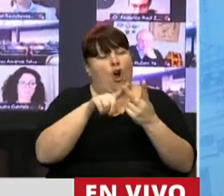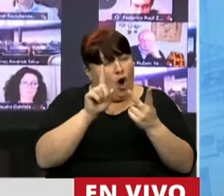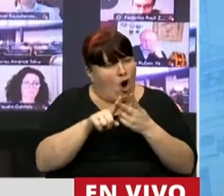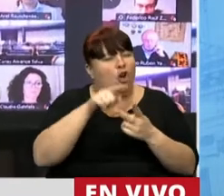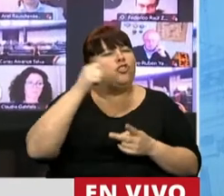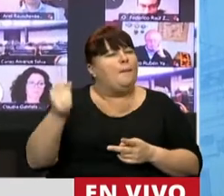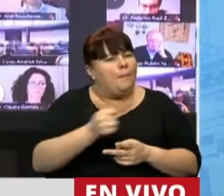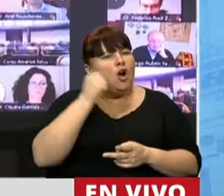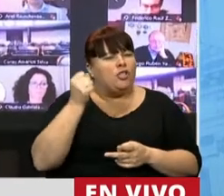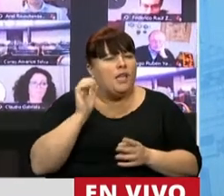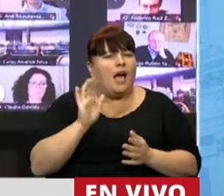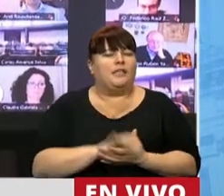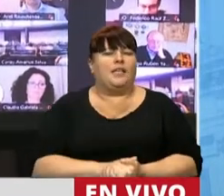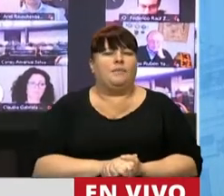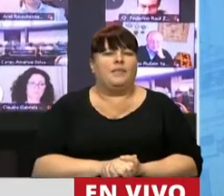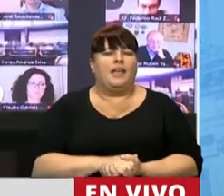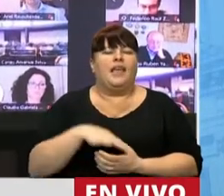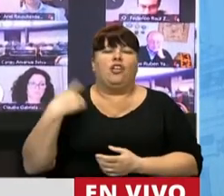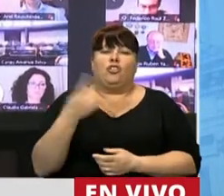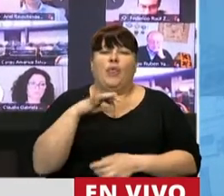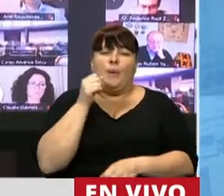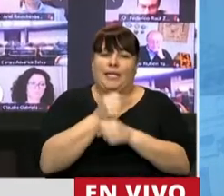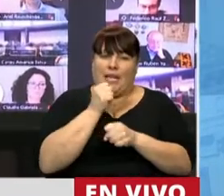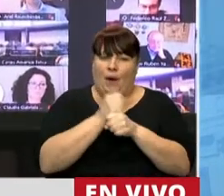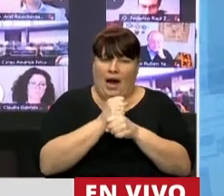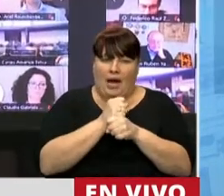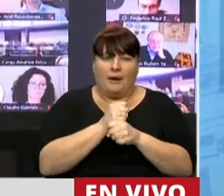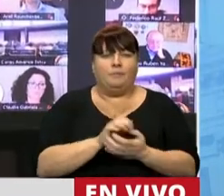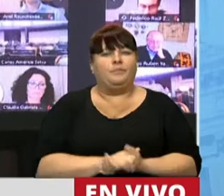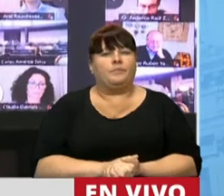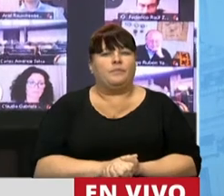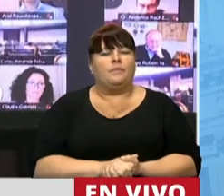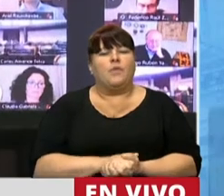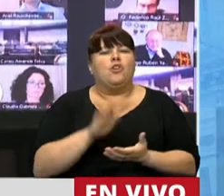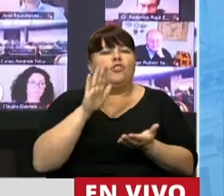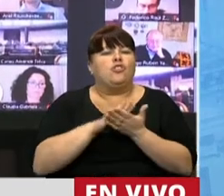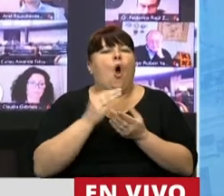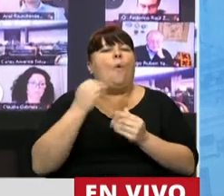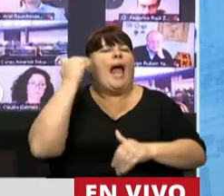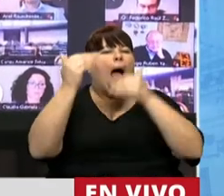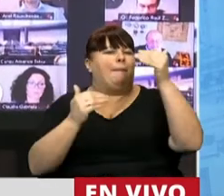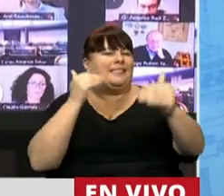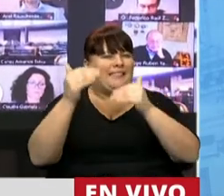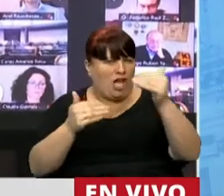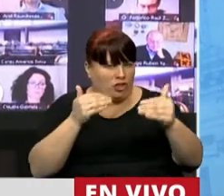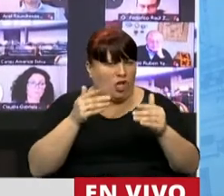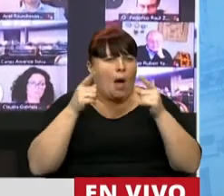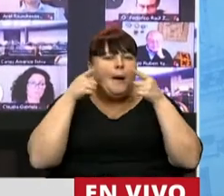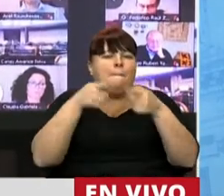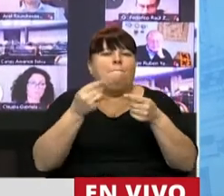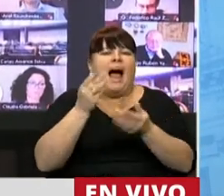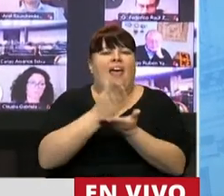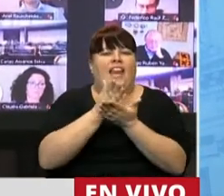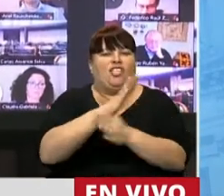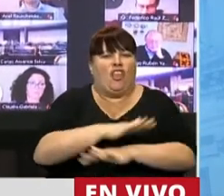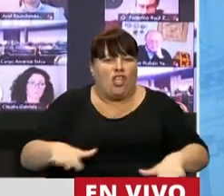esto sí es muy importante, tenemos que trabajar, señor presidente, en la capacitación en perspectiva de